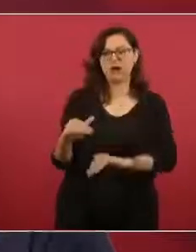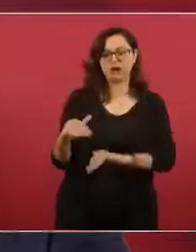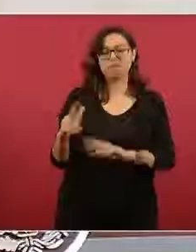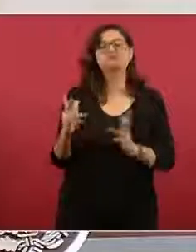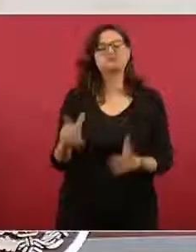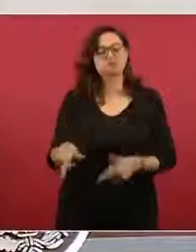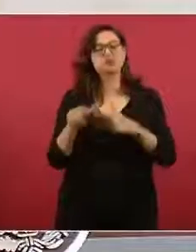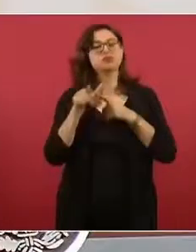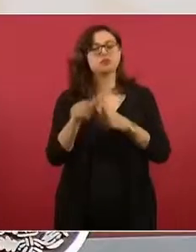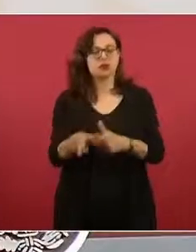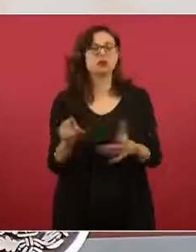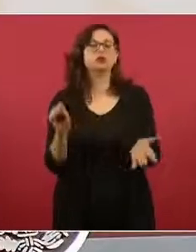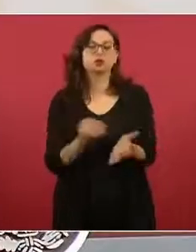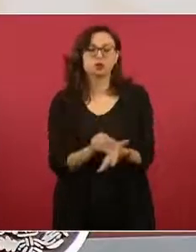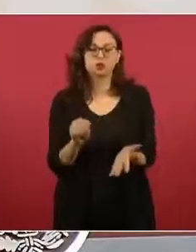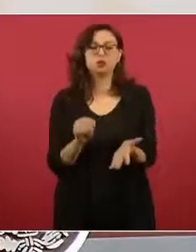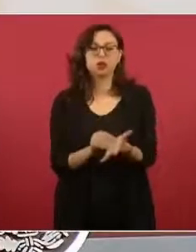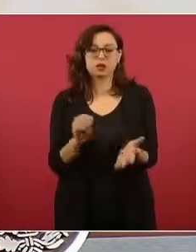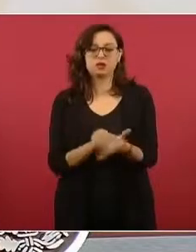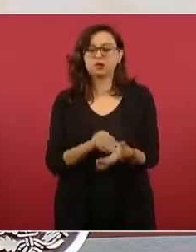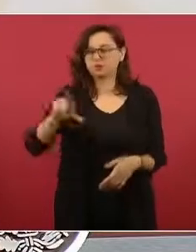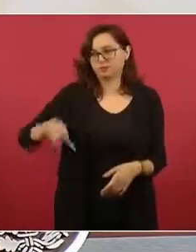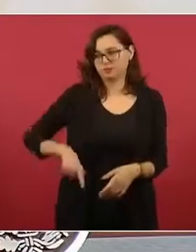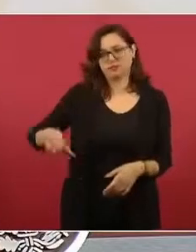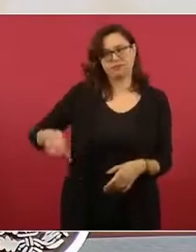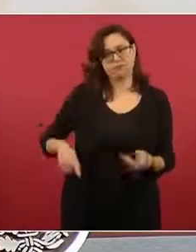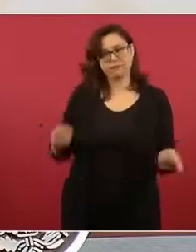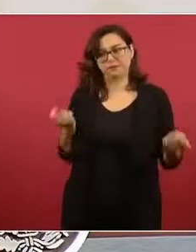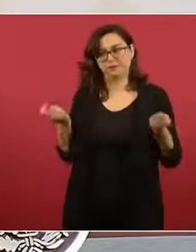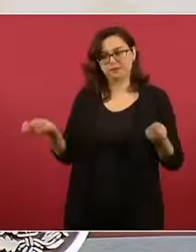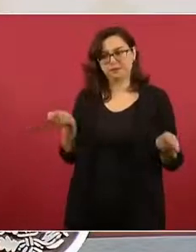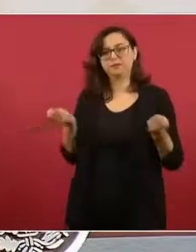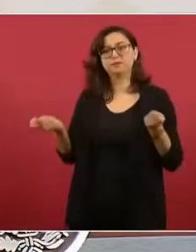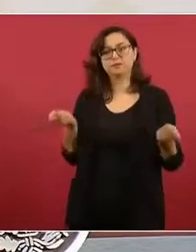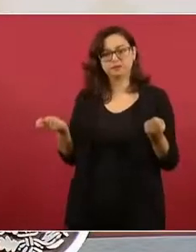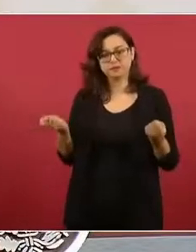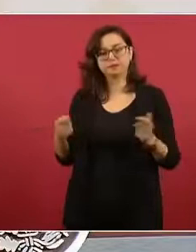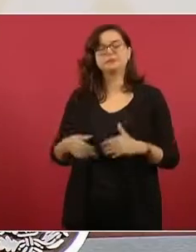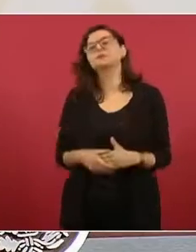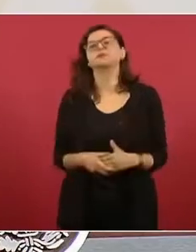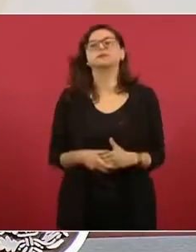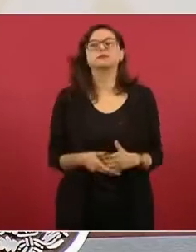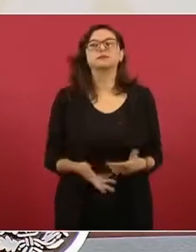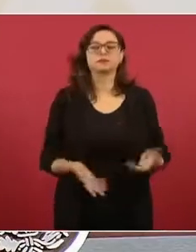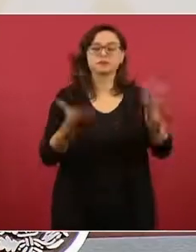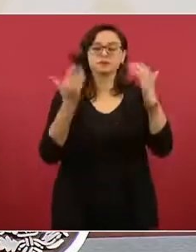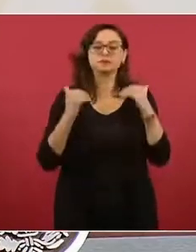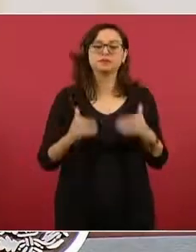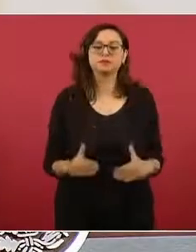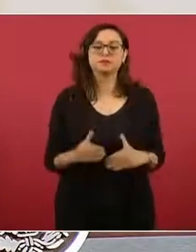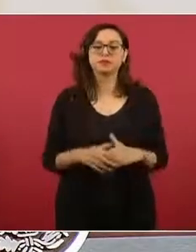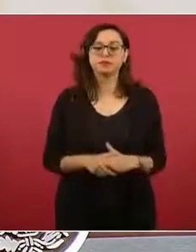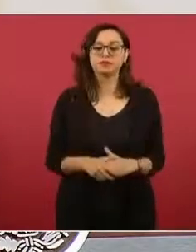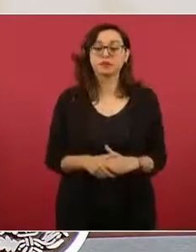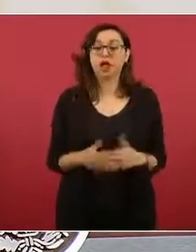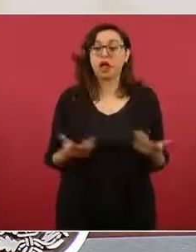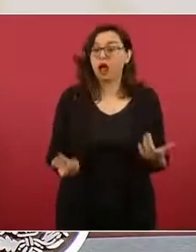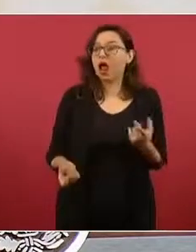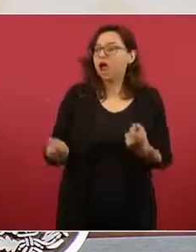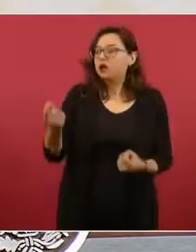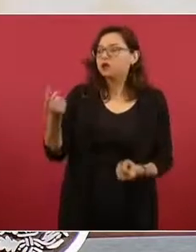establecido el gobierno de México. Vamos ahora a ver que siguen apareciendo